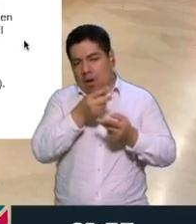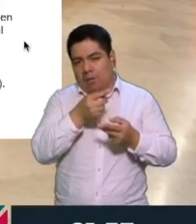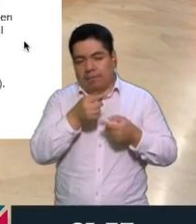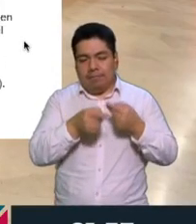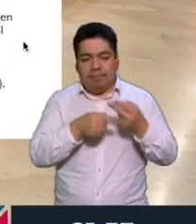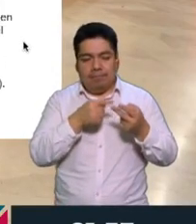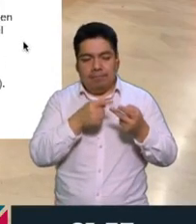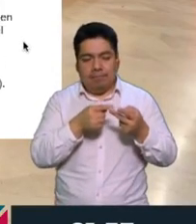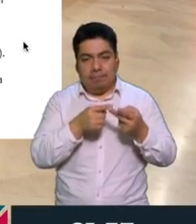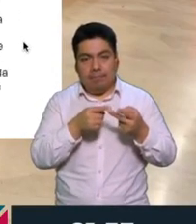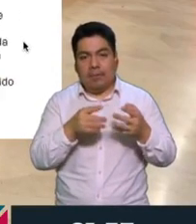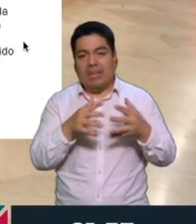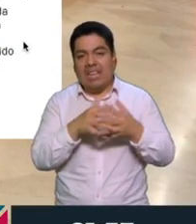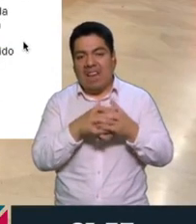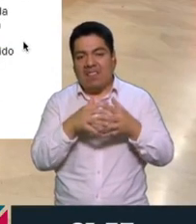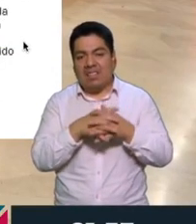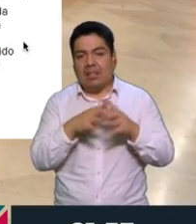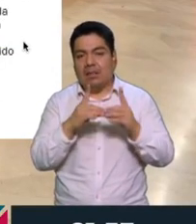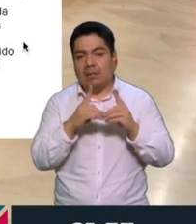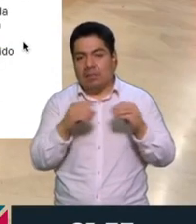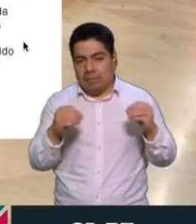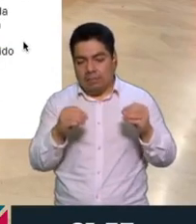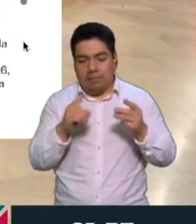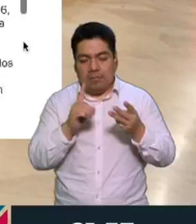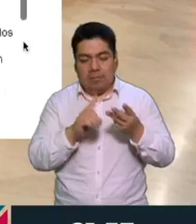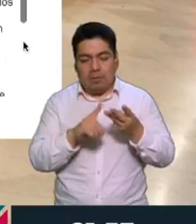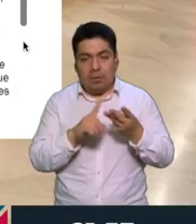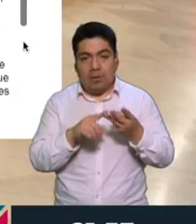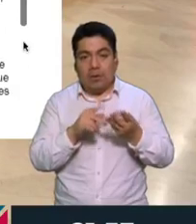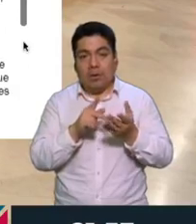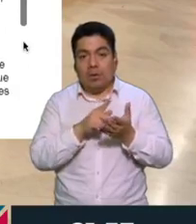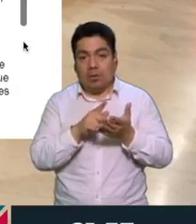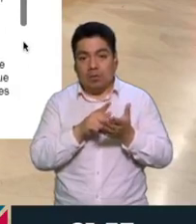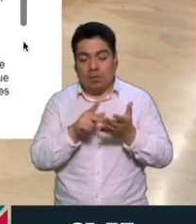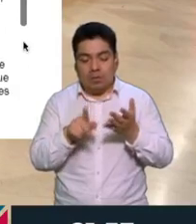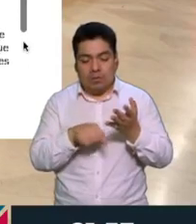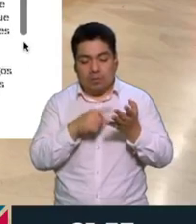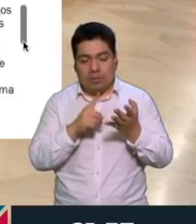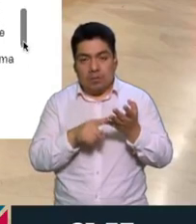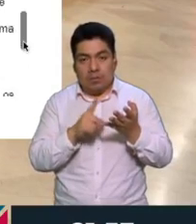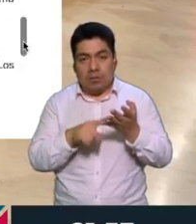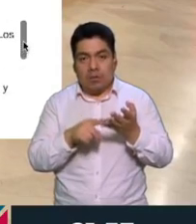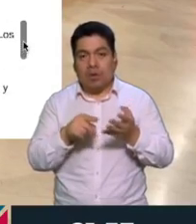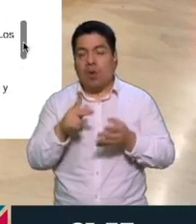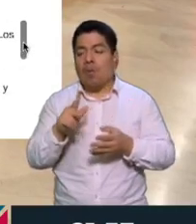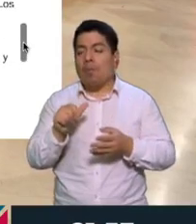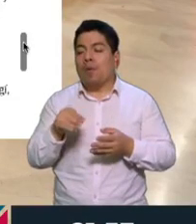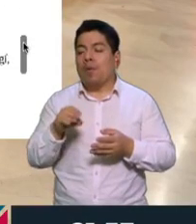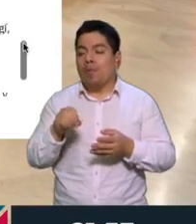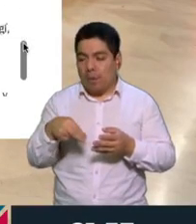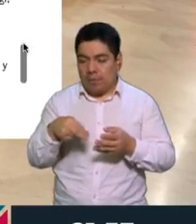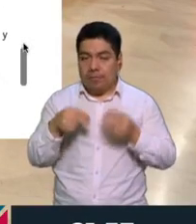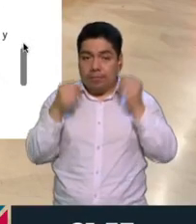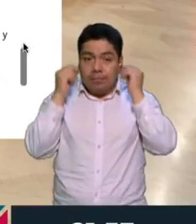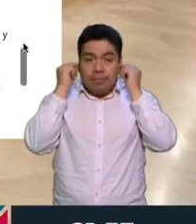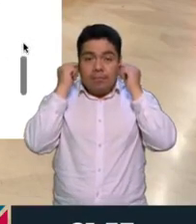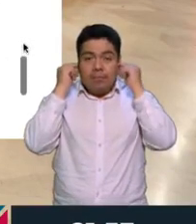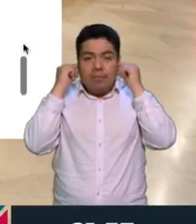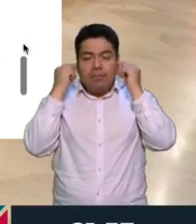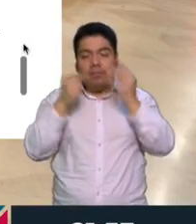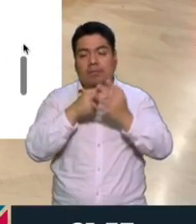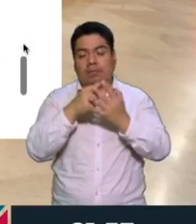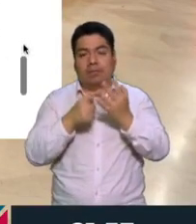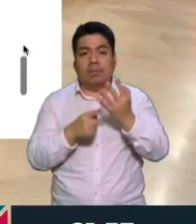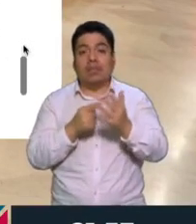ejemplar de las batallas en el desierto, una pluma fuente, un bolígrafo y un plumón. Y eso, él decidió que se puede abrir